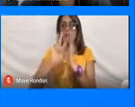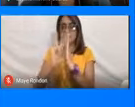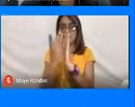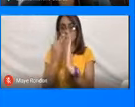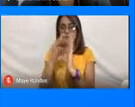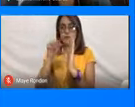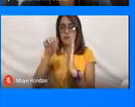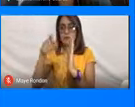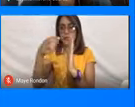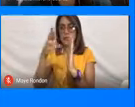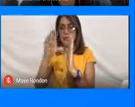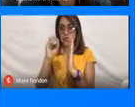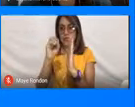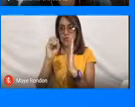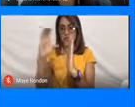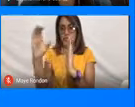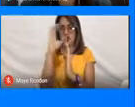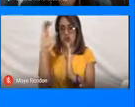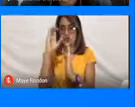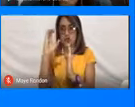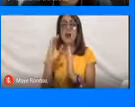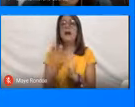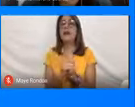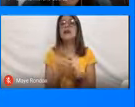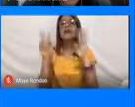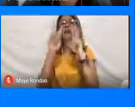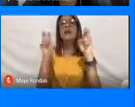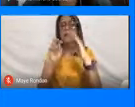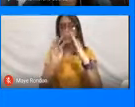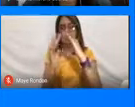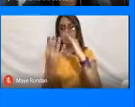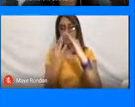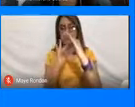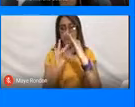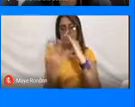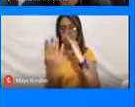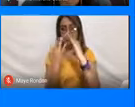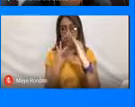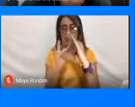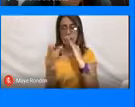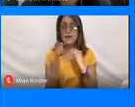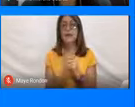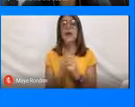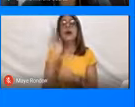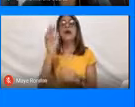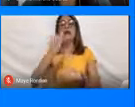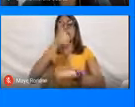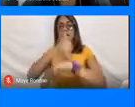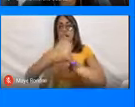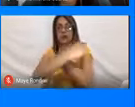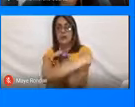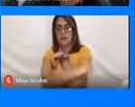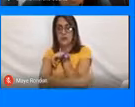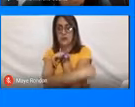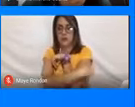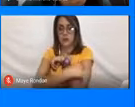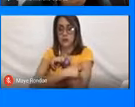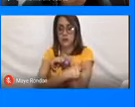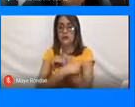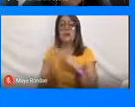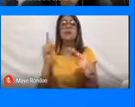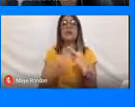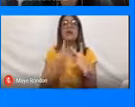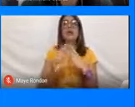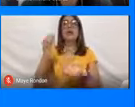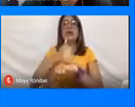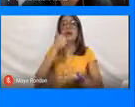trabajar todos los temas migratorios, el director de la Cruz Roja, director de la Defensa